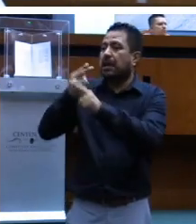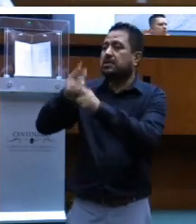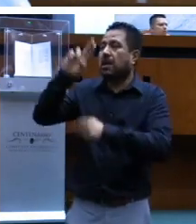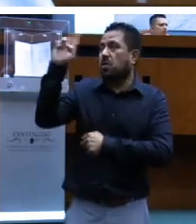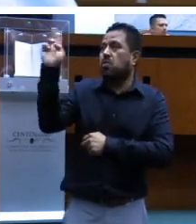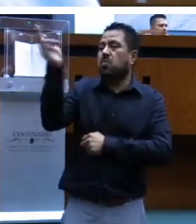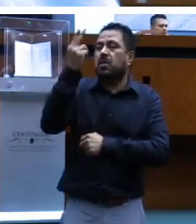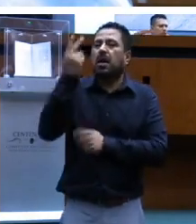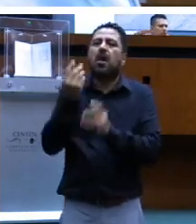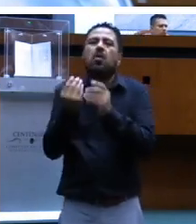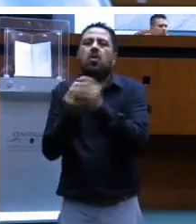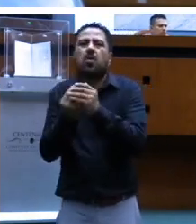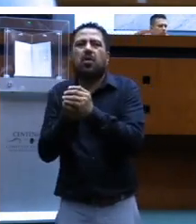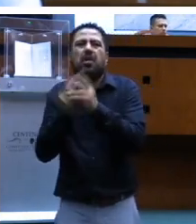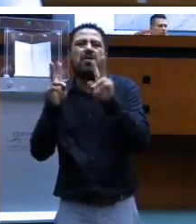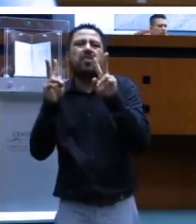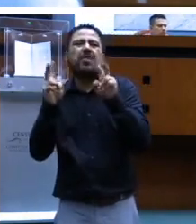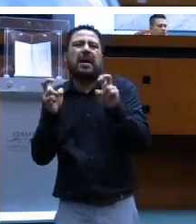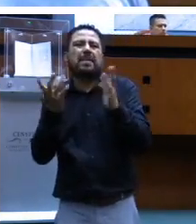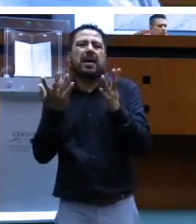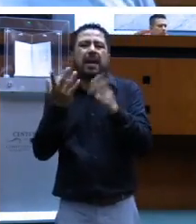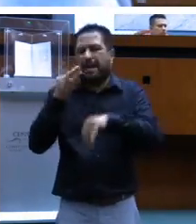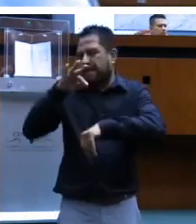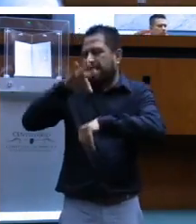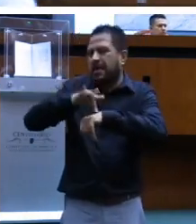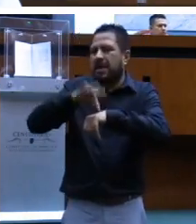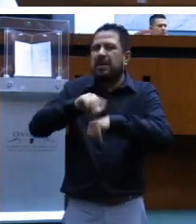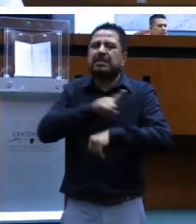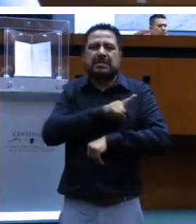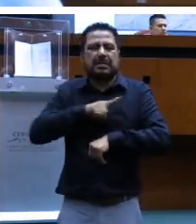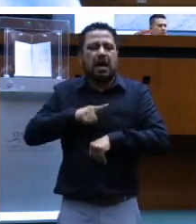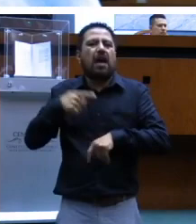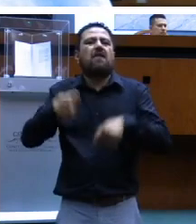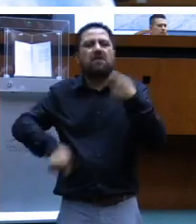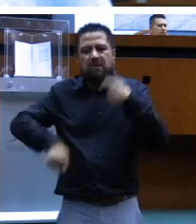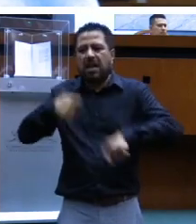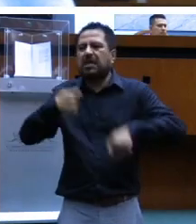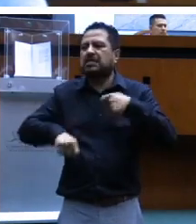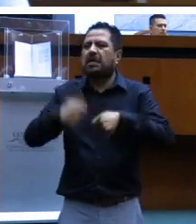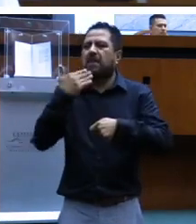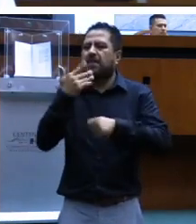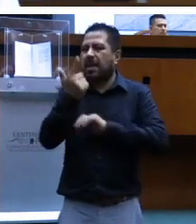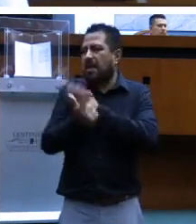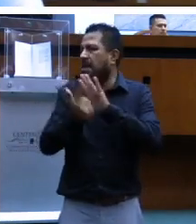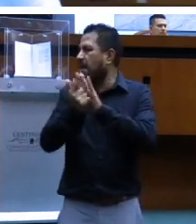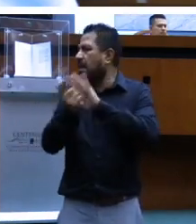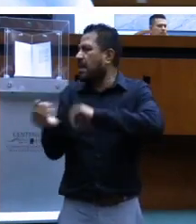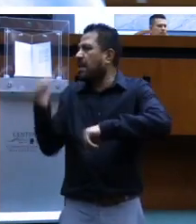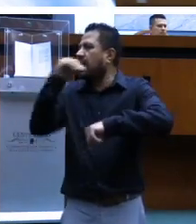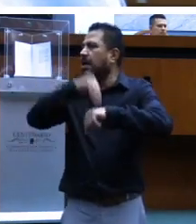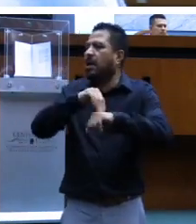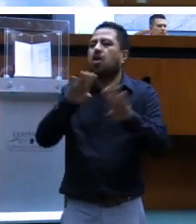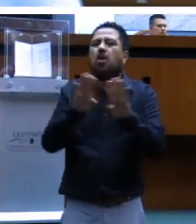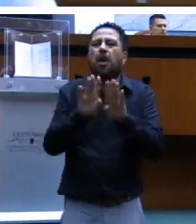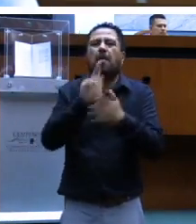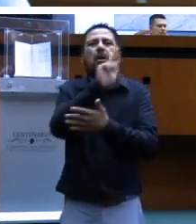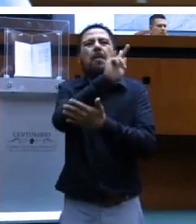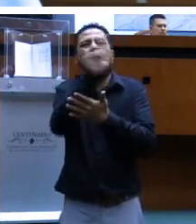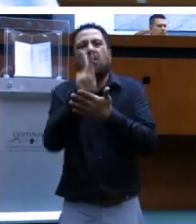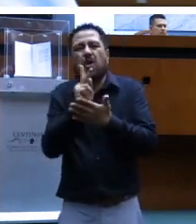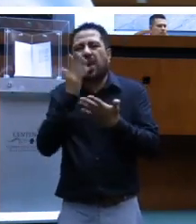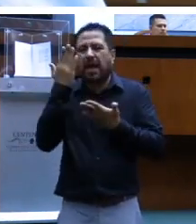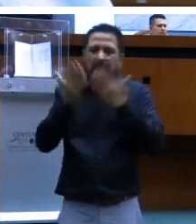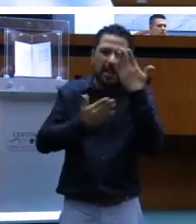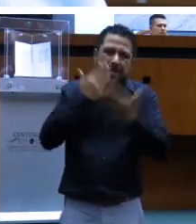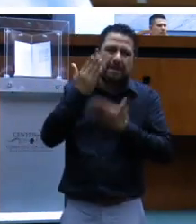ausencia de clases por temas médicos, también aquí tener flexibilidad y dejarlo por ley. En contenido de planes de estudio. Los